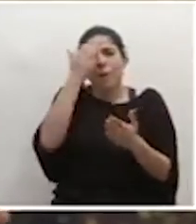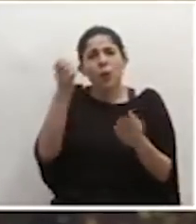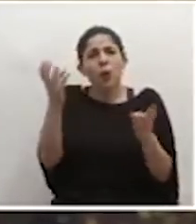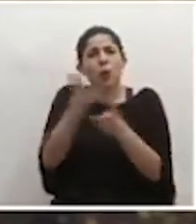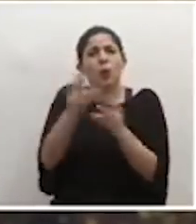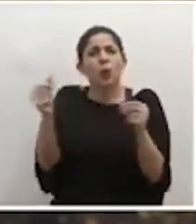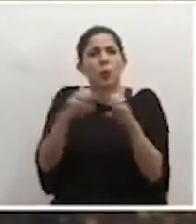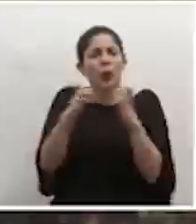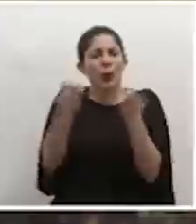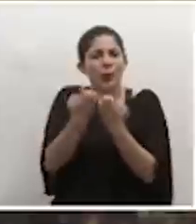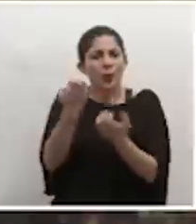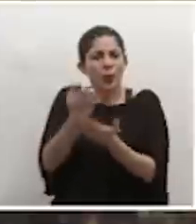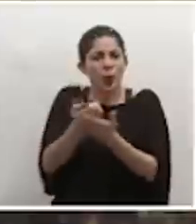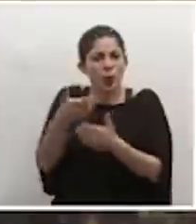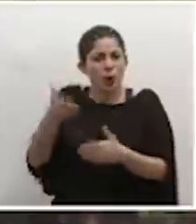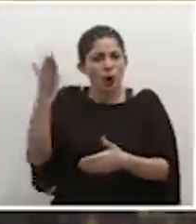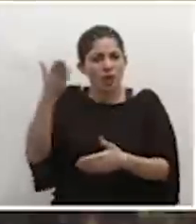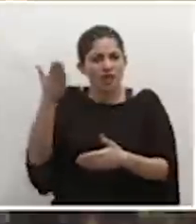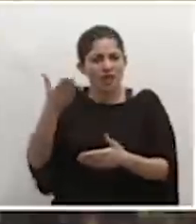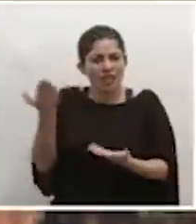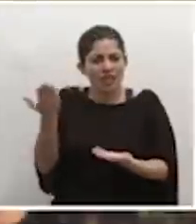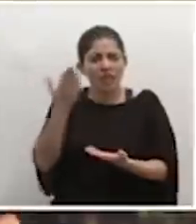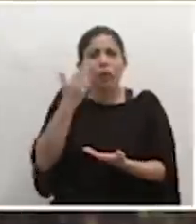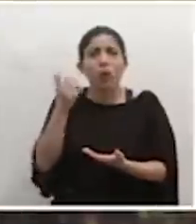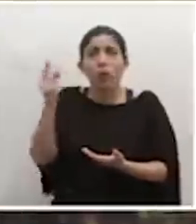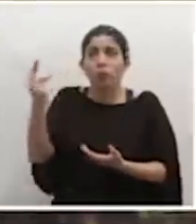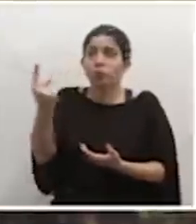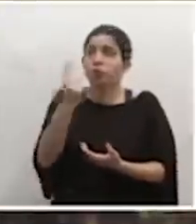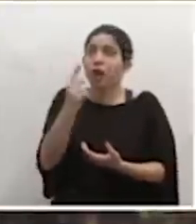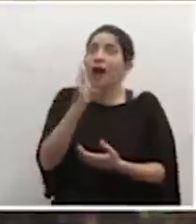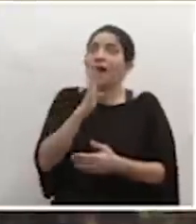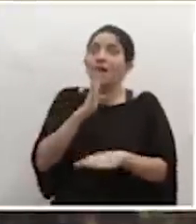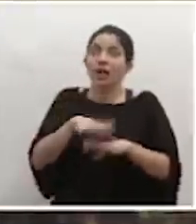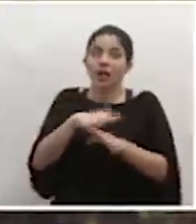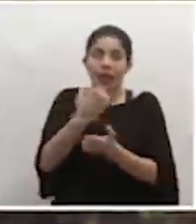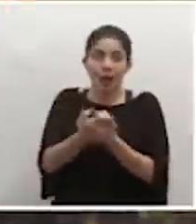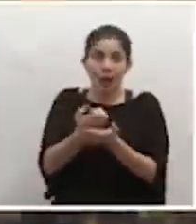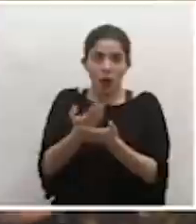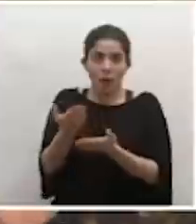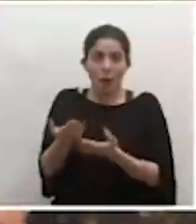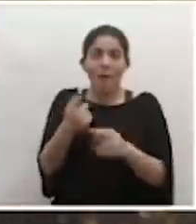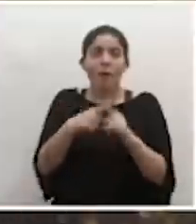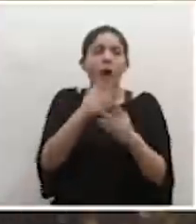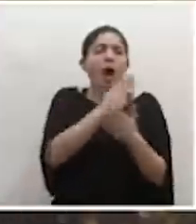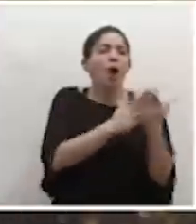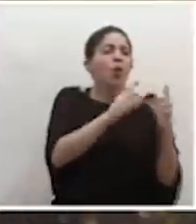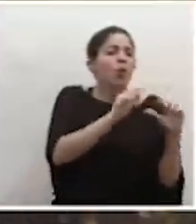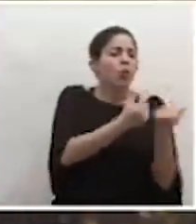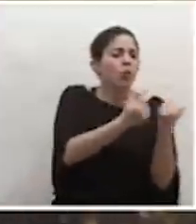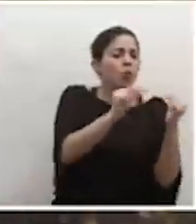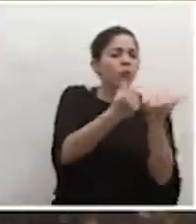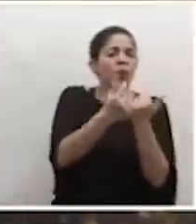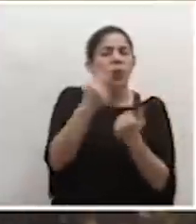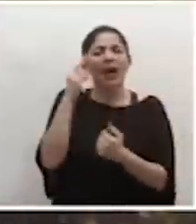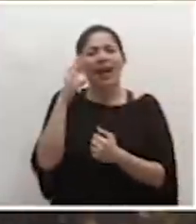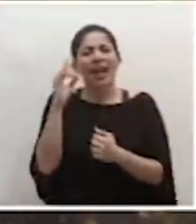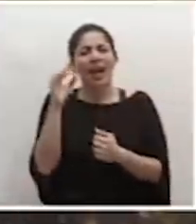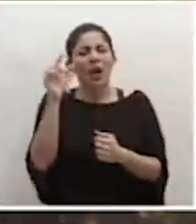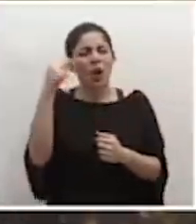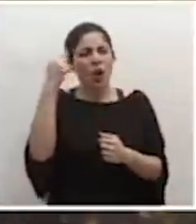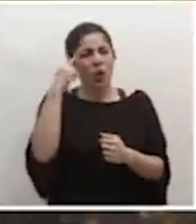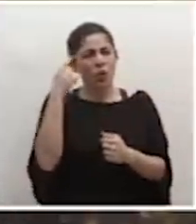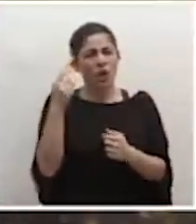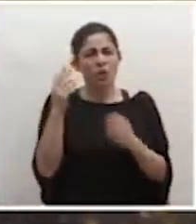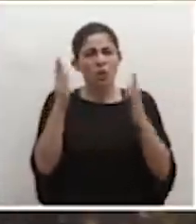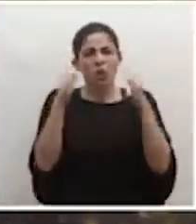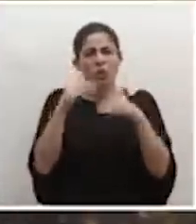y se esfumó el equipo económico de estas conferencias? Porque usted sale a hablar de la economía aquí, y hay sectores que tienen la impresión de que el gobierno no